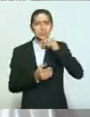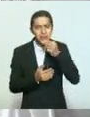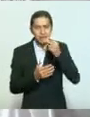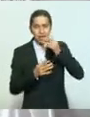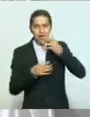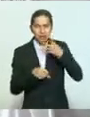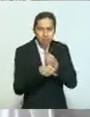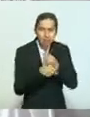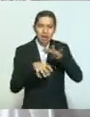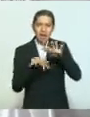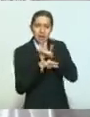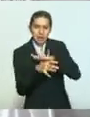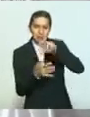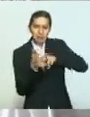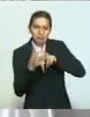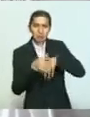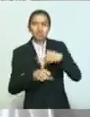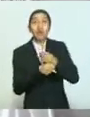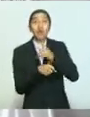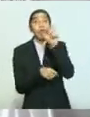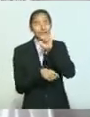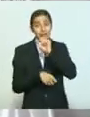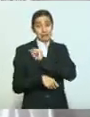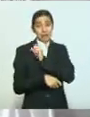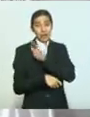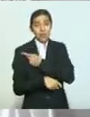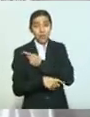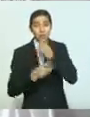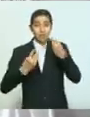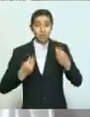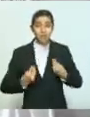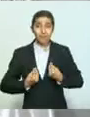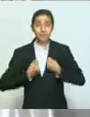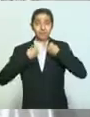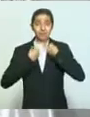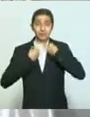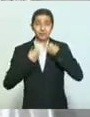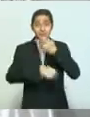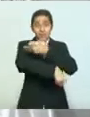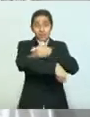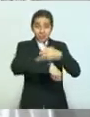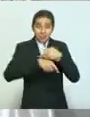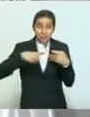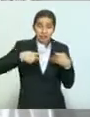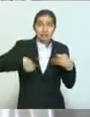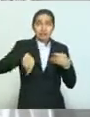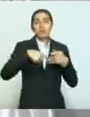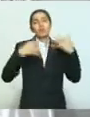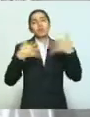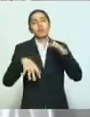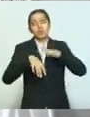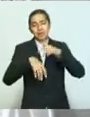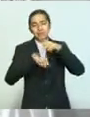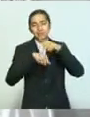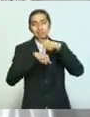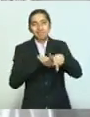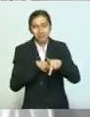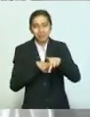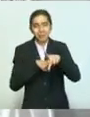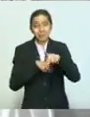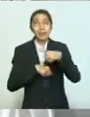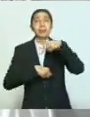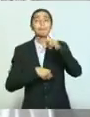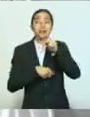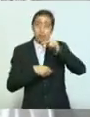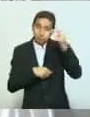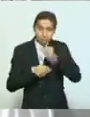cuando la salud y la vida de nuestras familias está en riesgo. Pero debemos